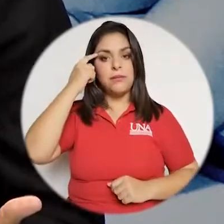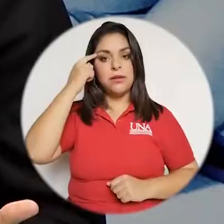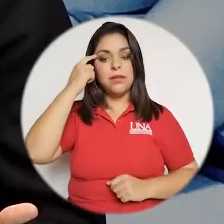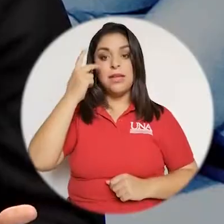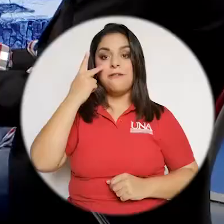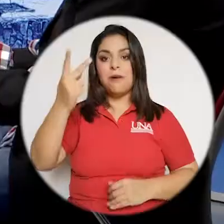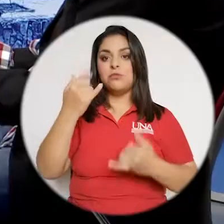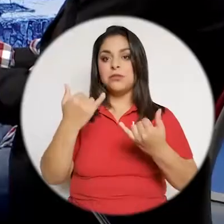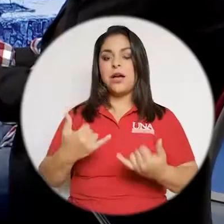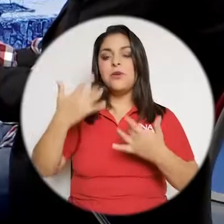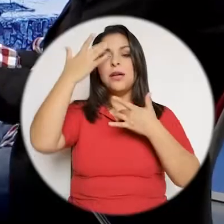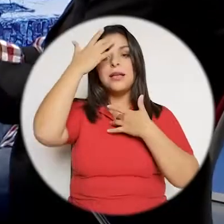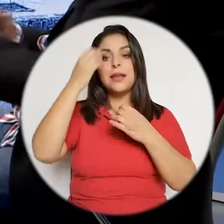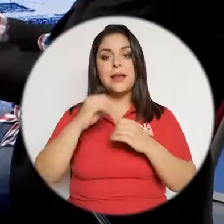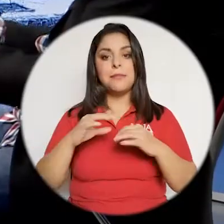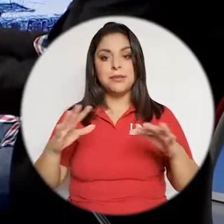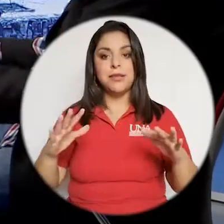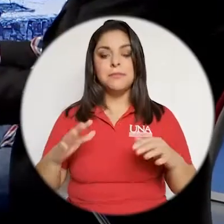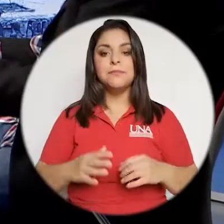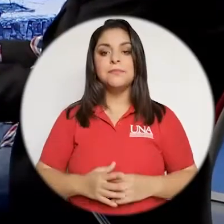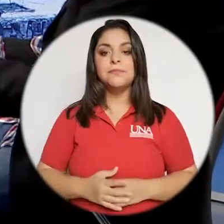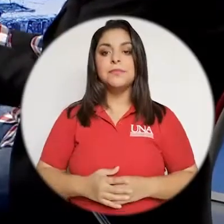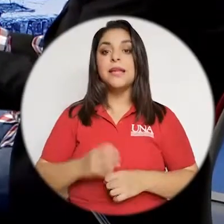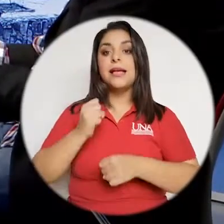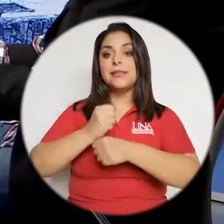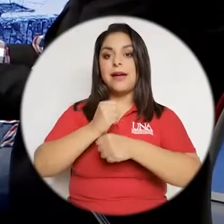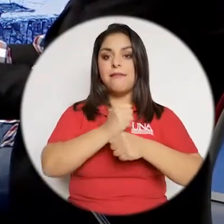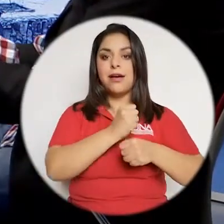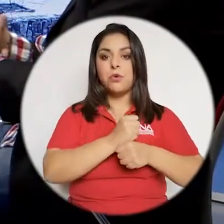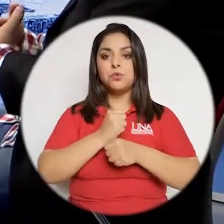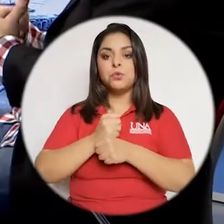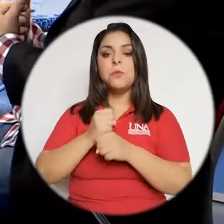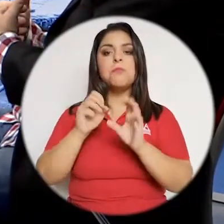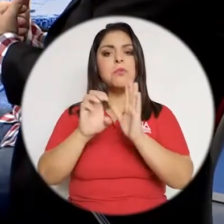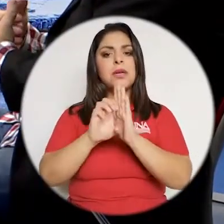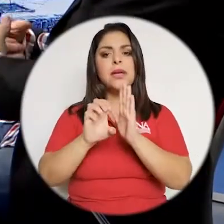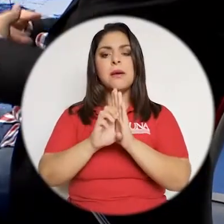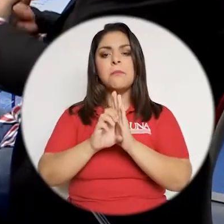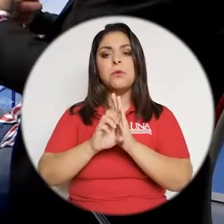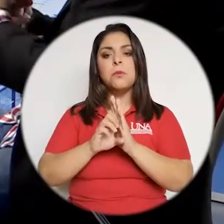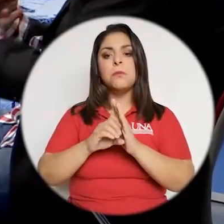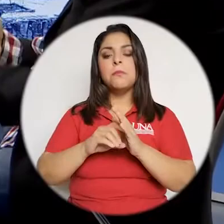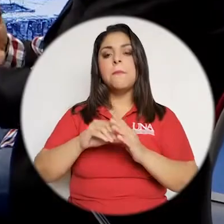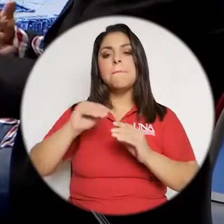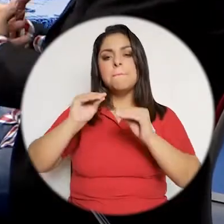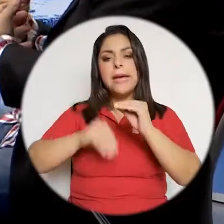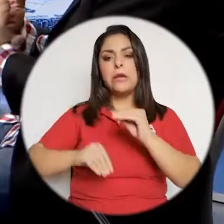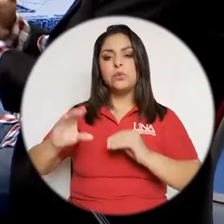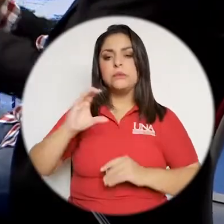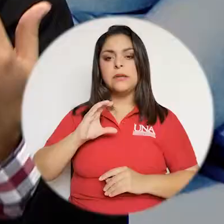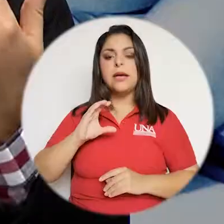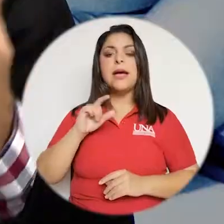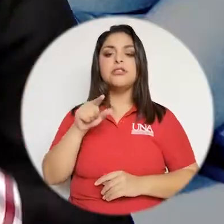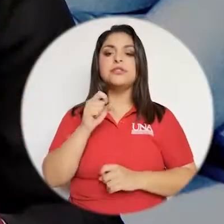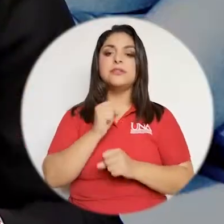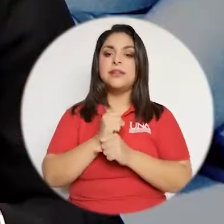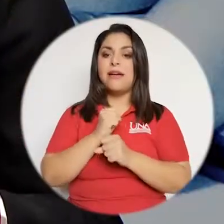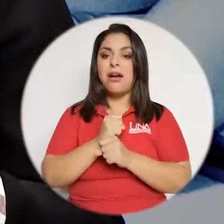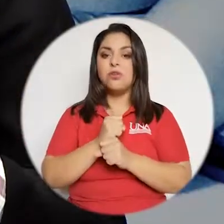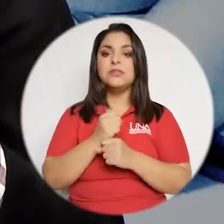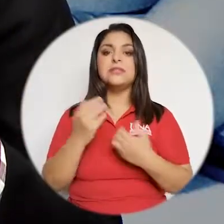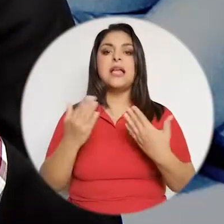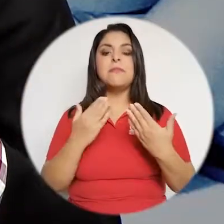demandantes cognitivamente, ¿verdad? Y lo vemos ahora en la pandemia, ¿verdad? Los trabajos, por ejemplo, que tienen menos